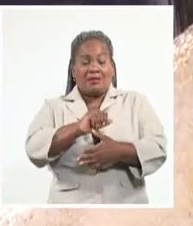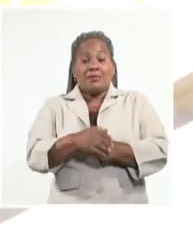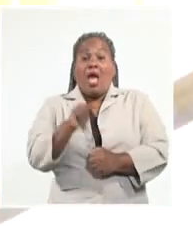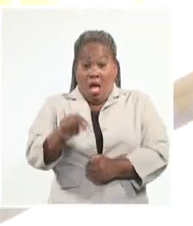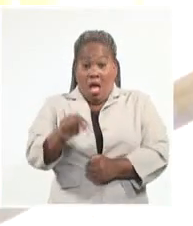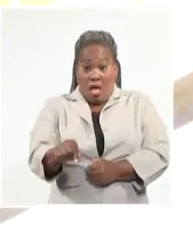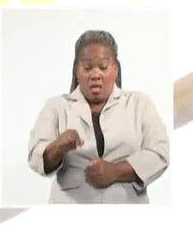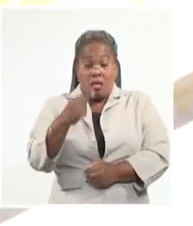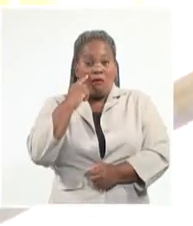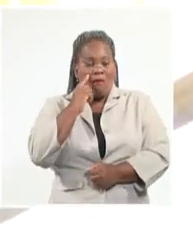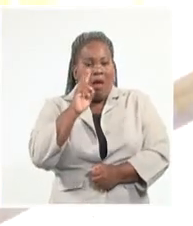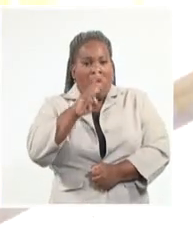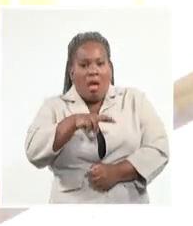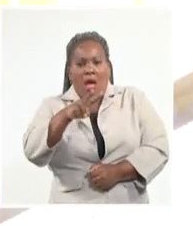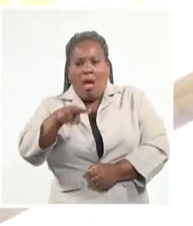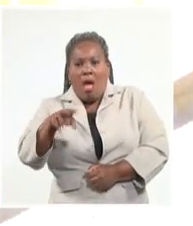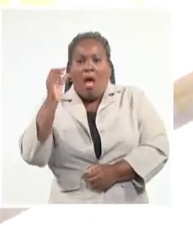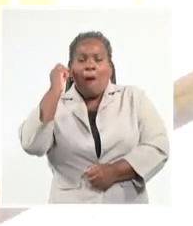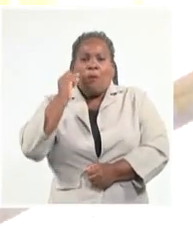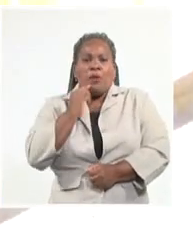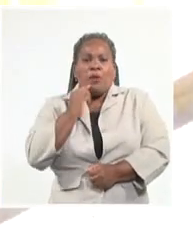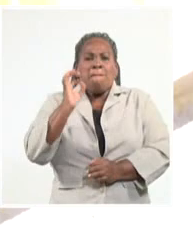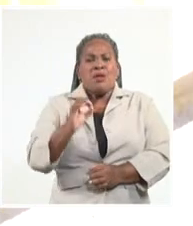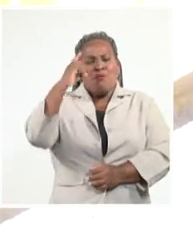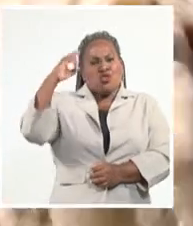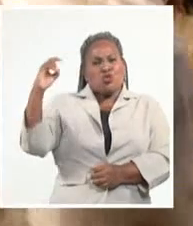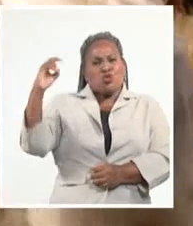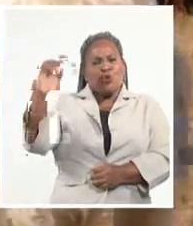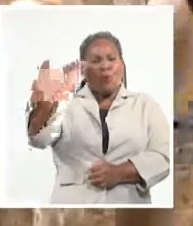Bolívar, albergaba sus mismos sueños.